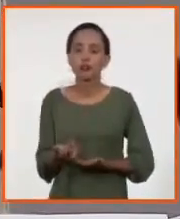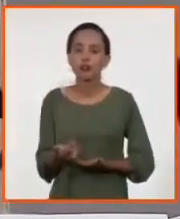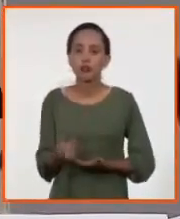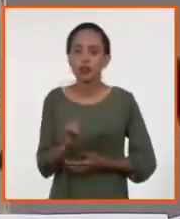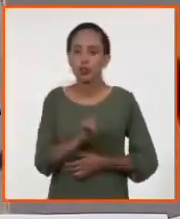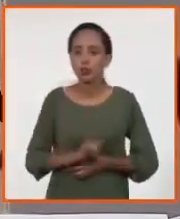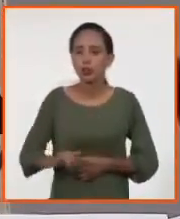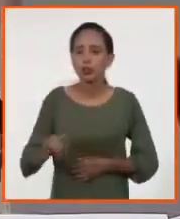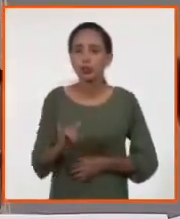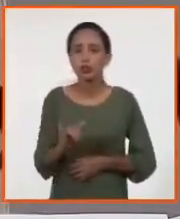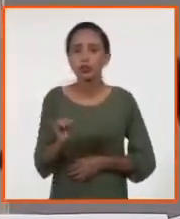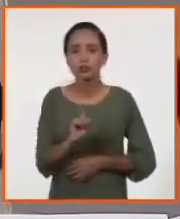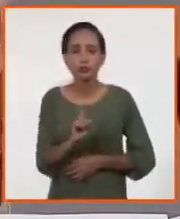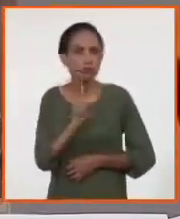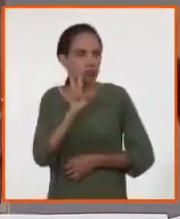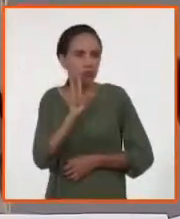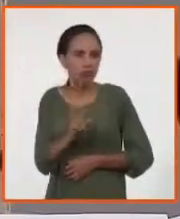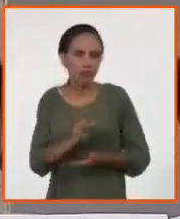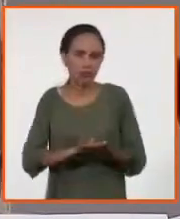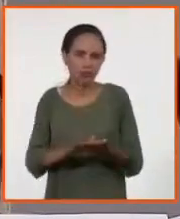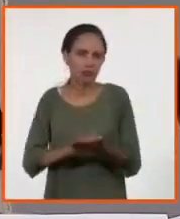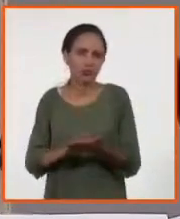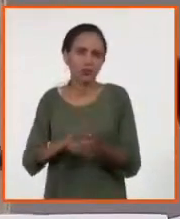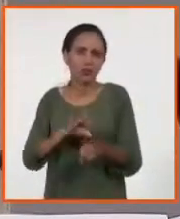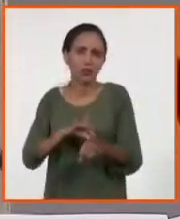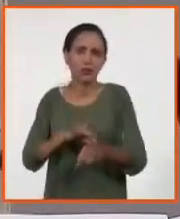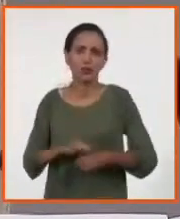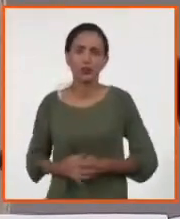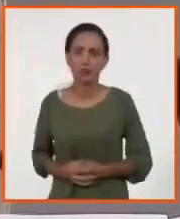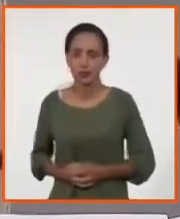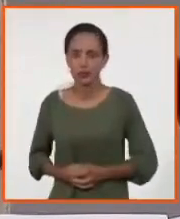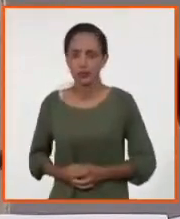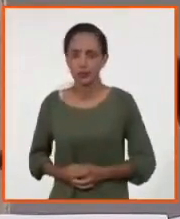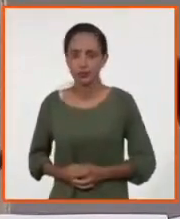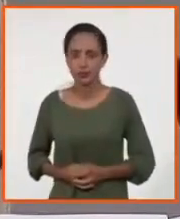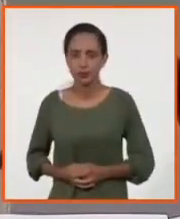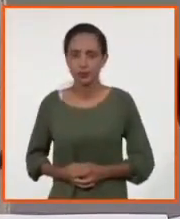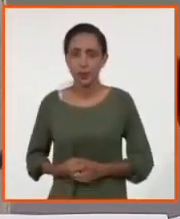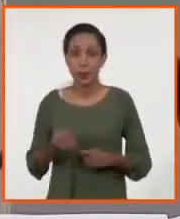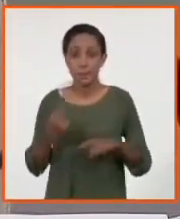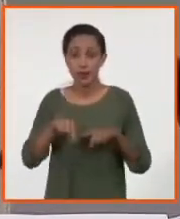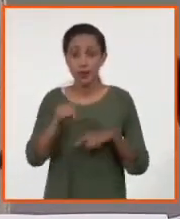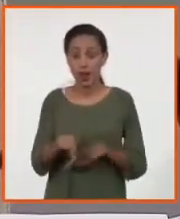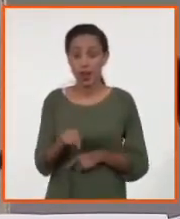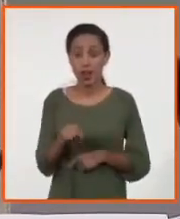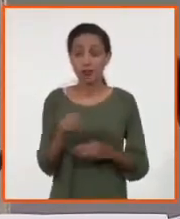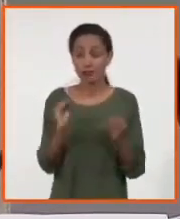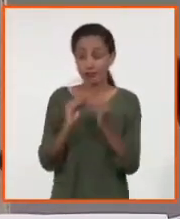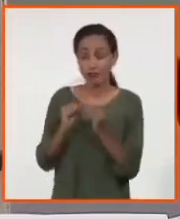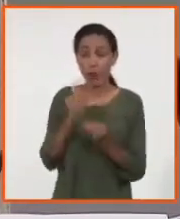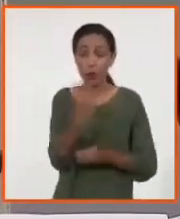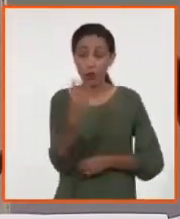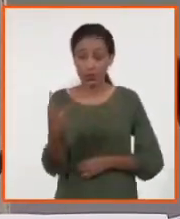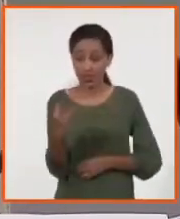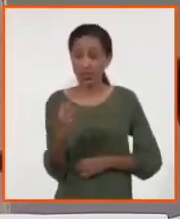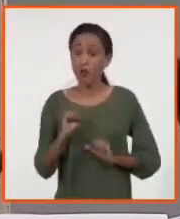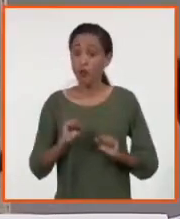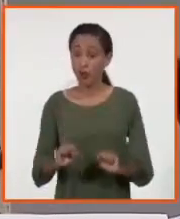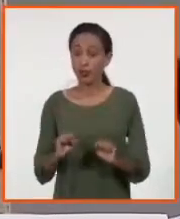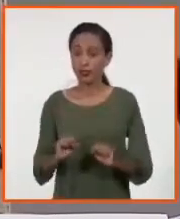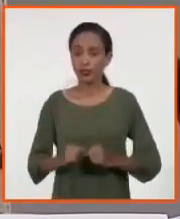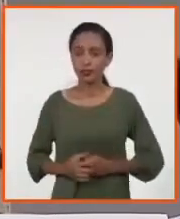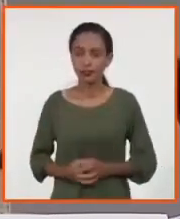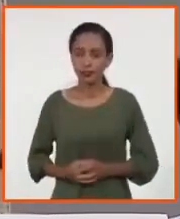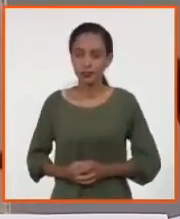Fue una combinación, pero la combinación 1-3 fue fuerte, muy fuerte. Entonces, es